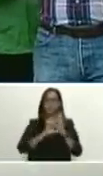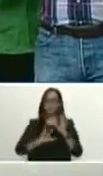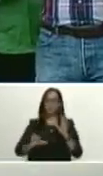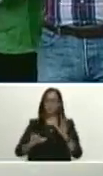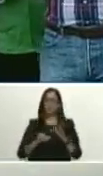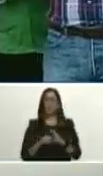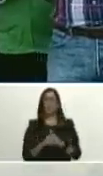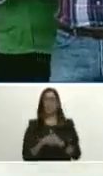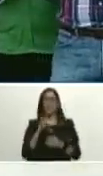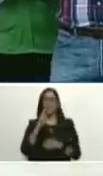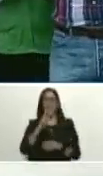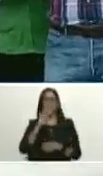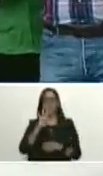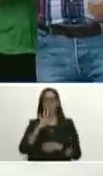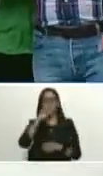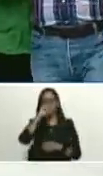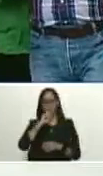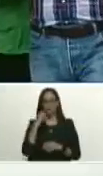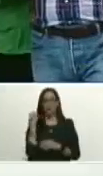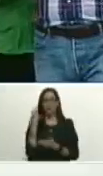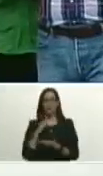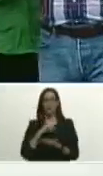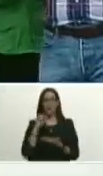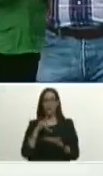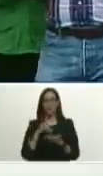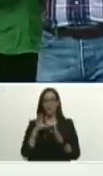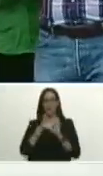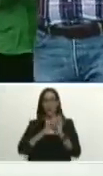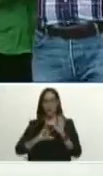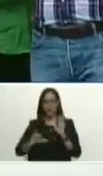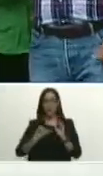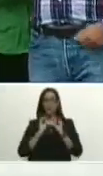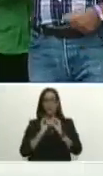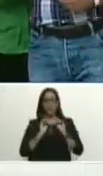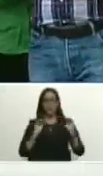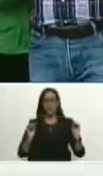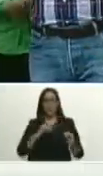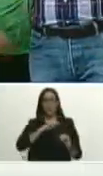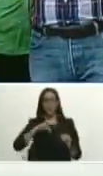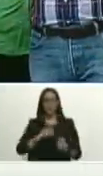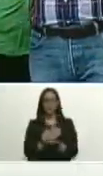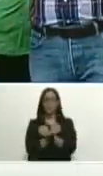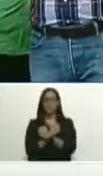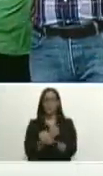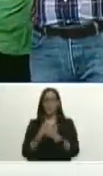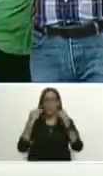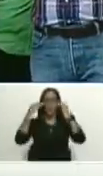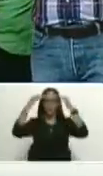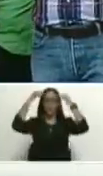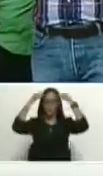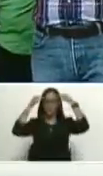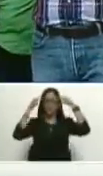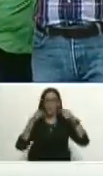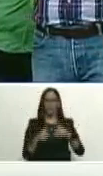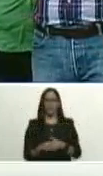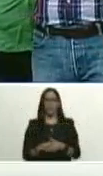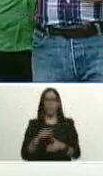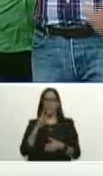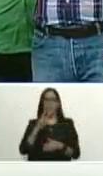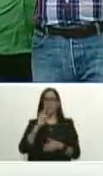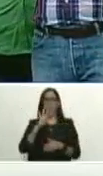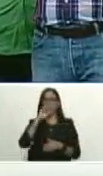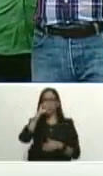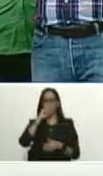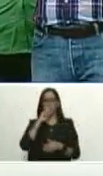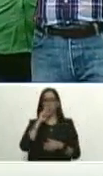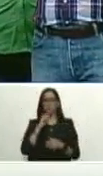24 años de la Asamblea Nacional Constituyente convocada por nuestro amado comandante Hugo Rafael Chávez Fría. 24 años